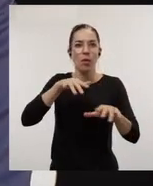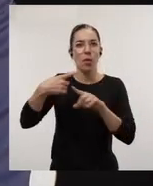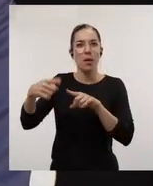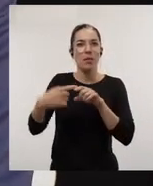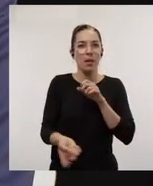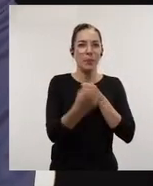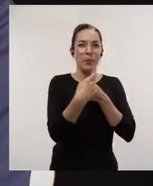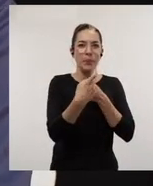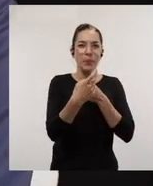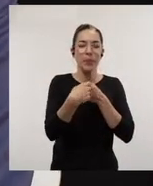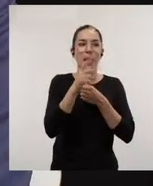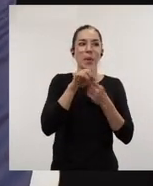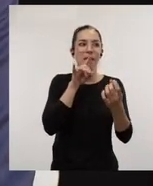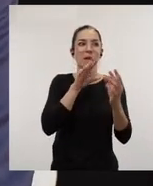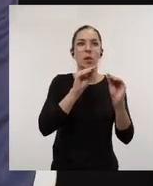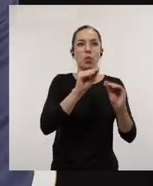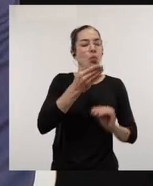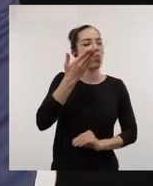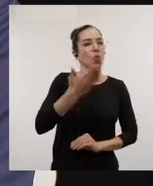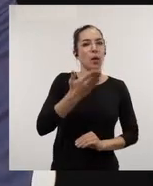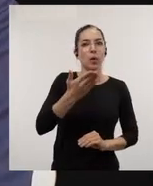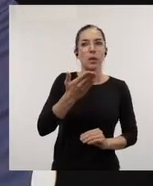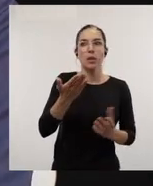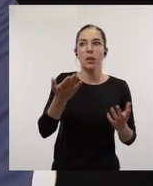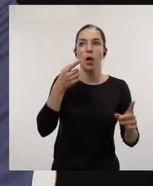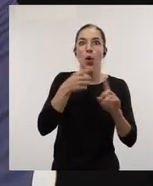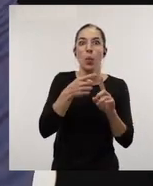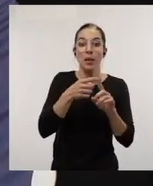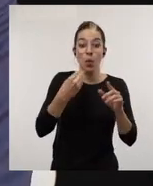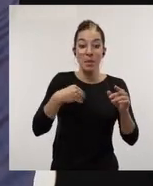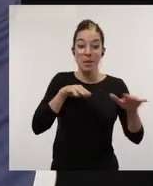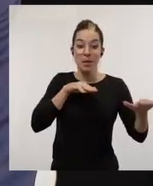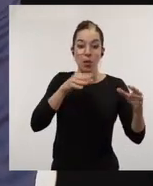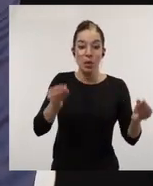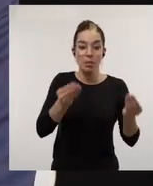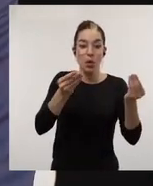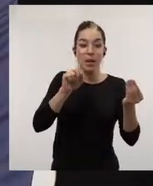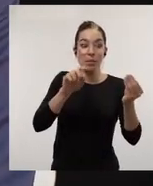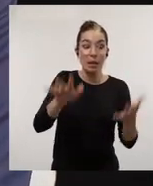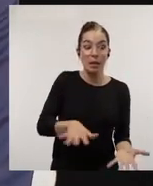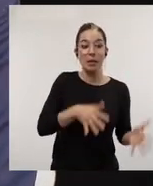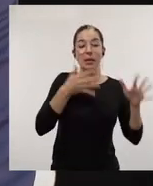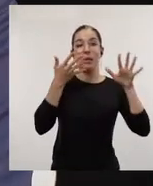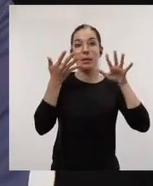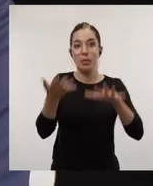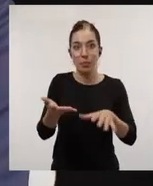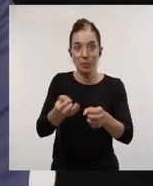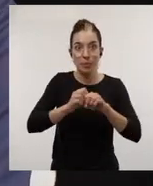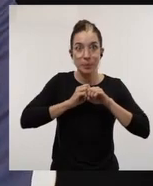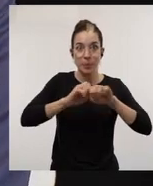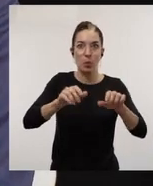acciones y que su feedback ha sido absolutamente clave para poder mejorarlas y digamos lanzarlas